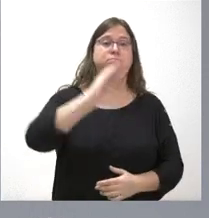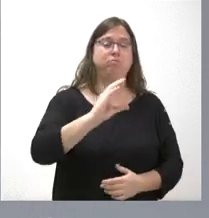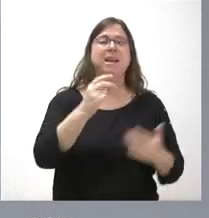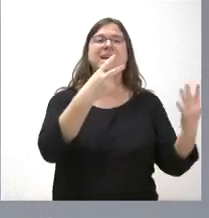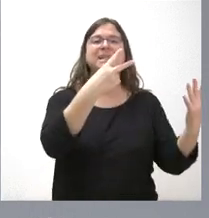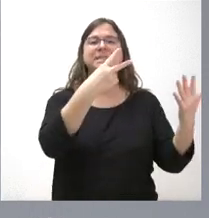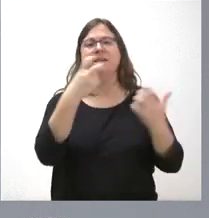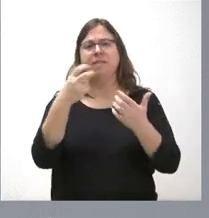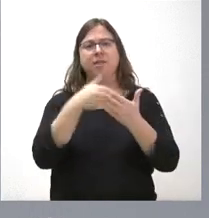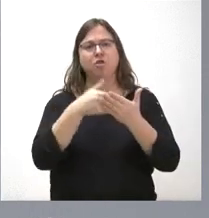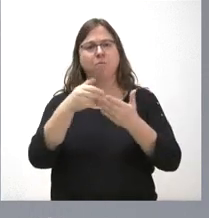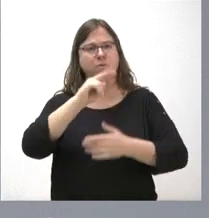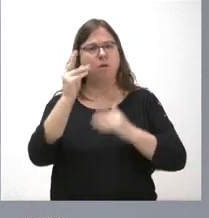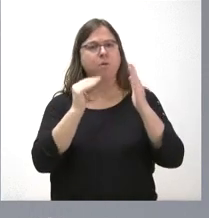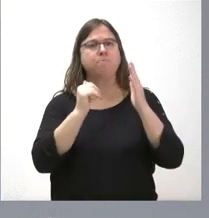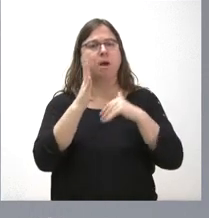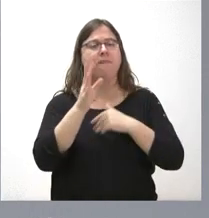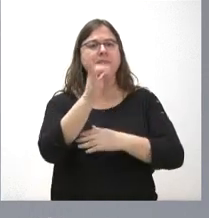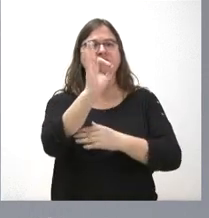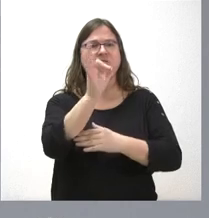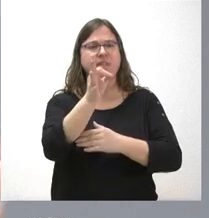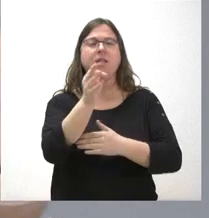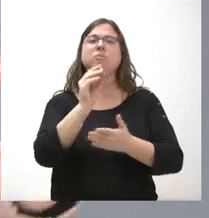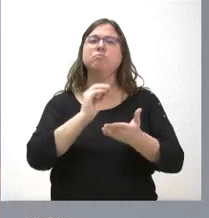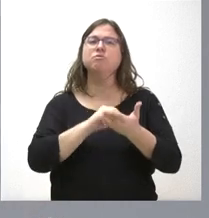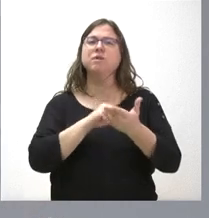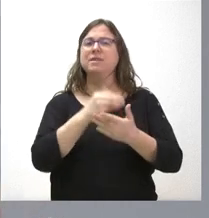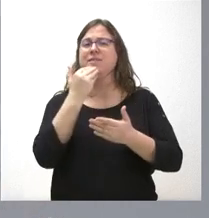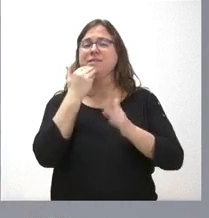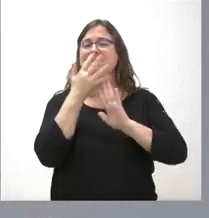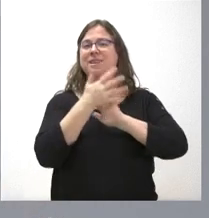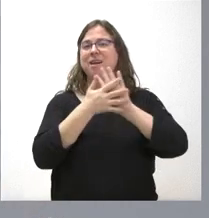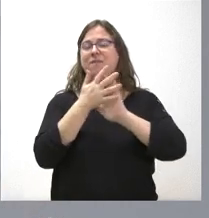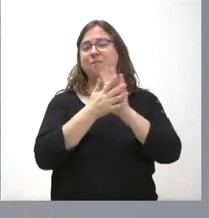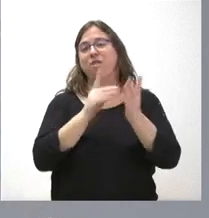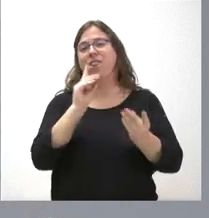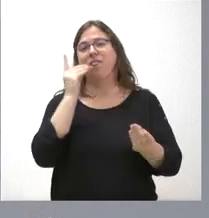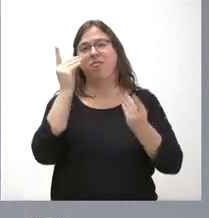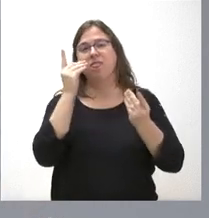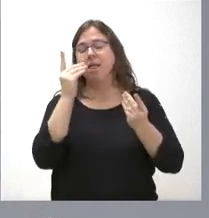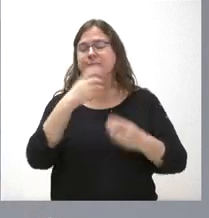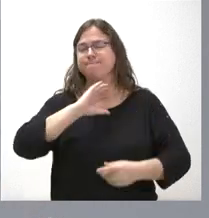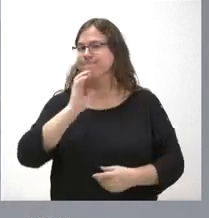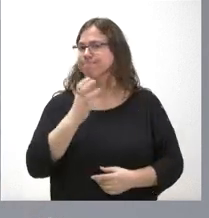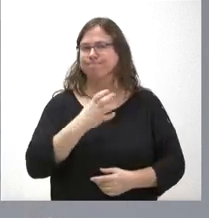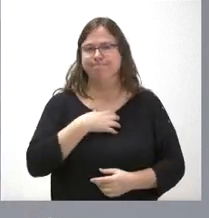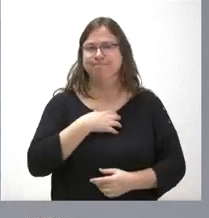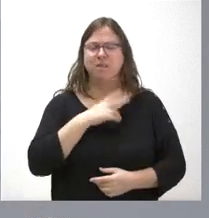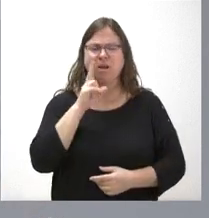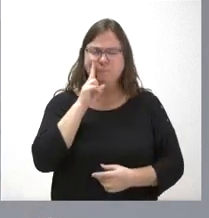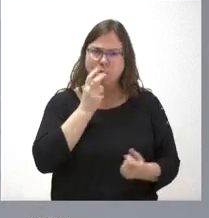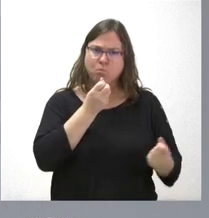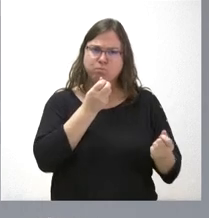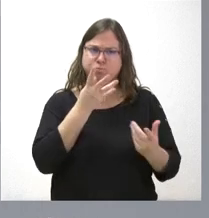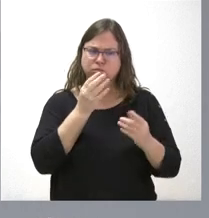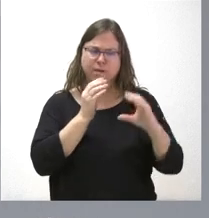euros. Es verdad que muchas veces, cuando hablamos de cifras, no somos capaces de ver la magnitud